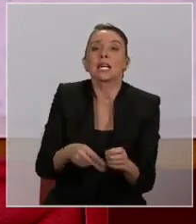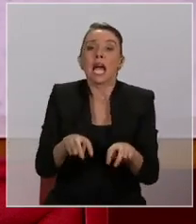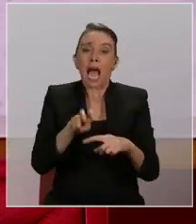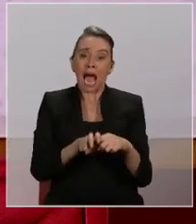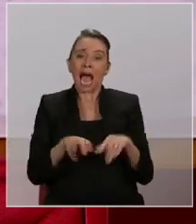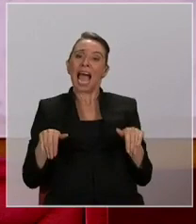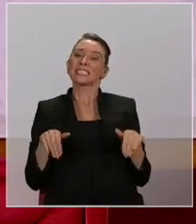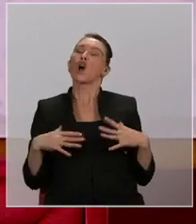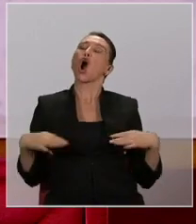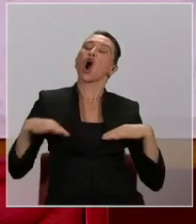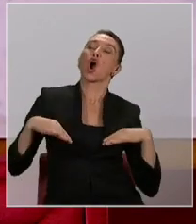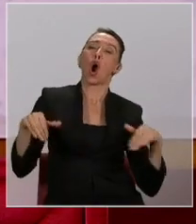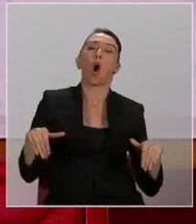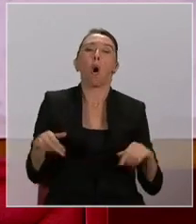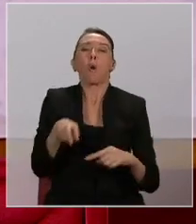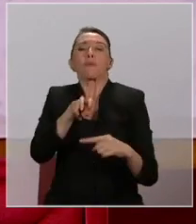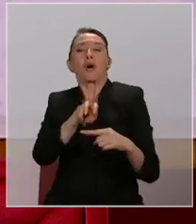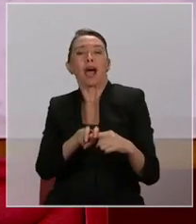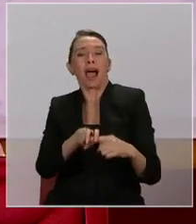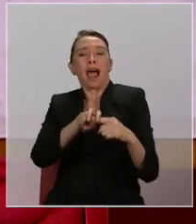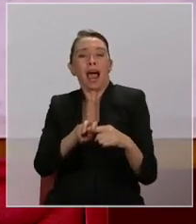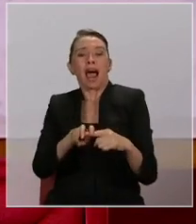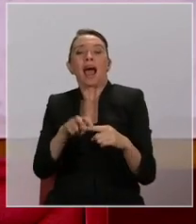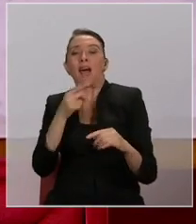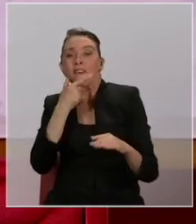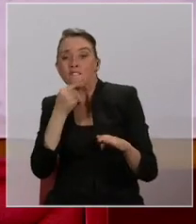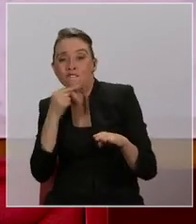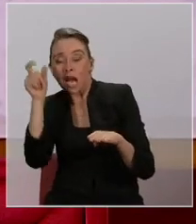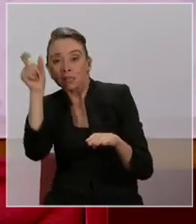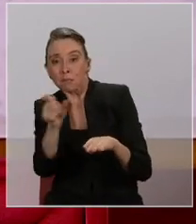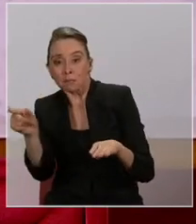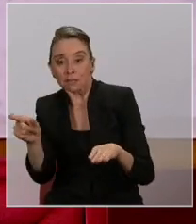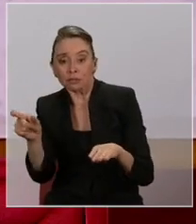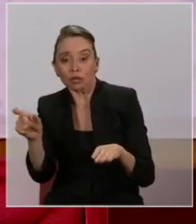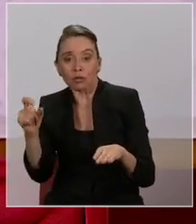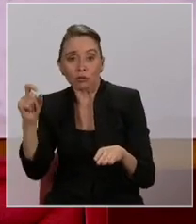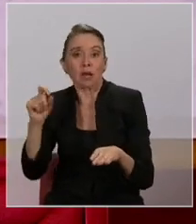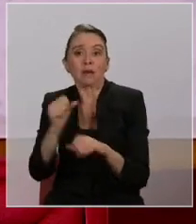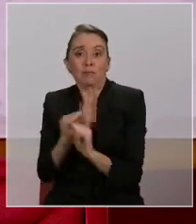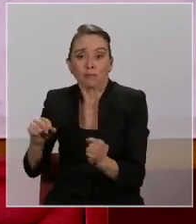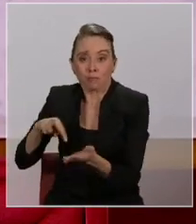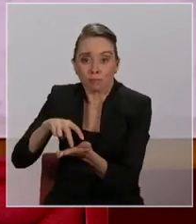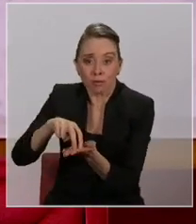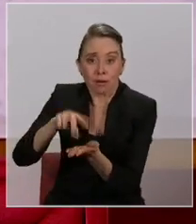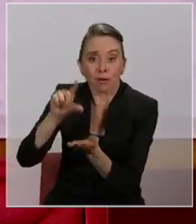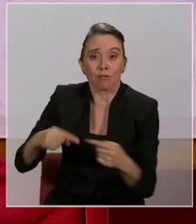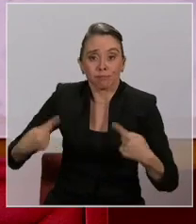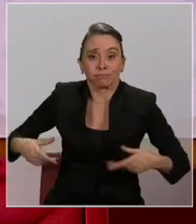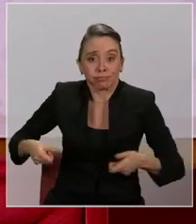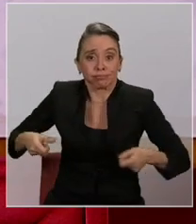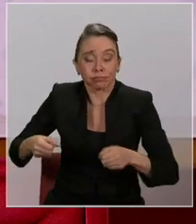más cómodos y facilidad de acceso para personas con movilidad reducida.